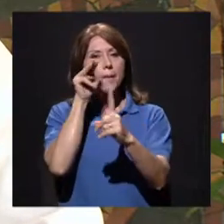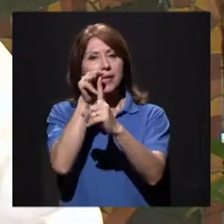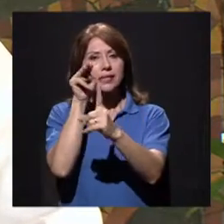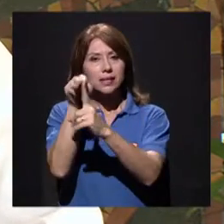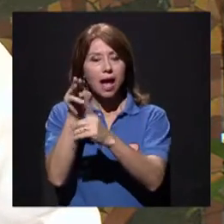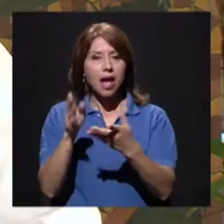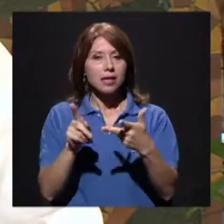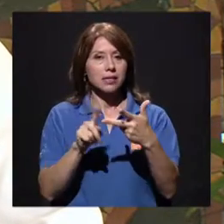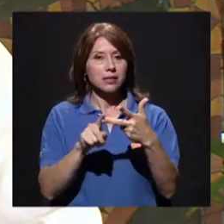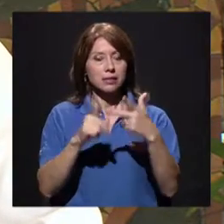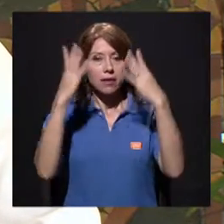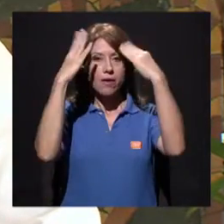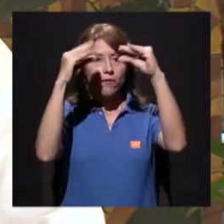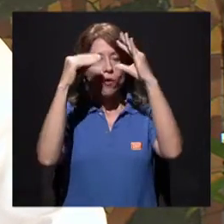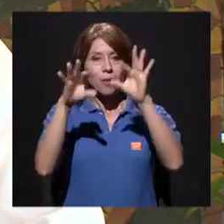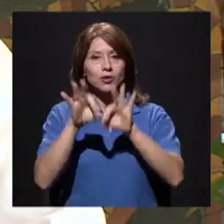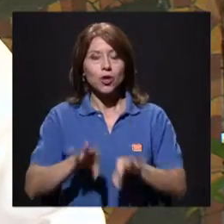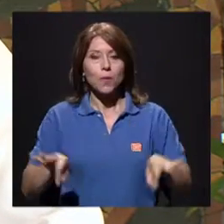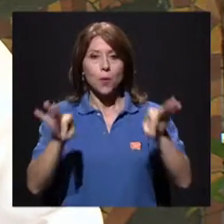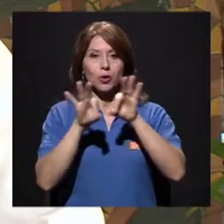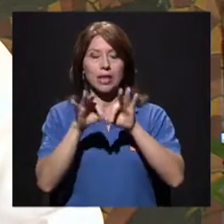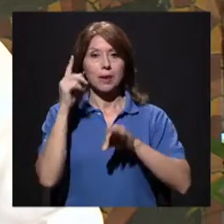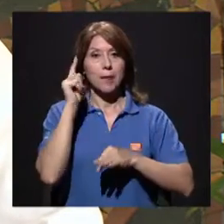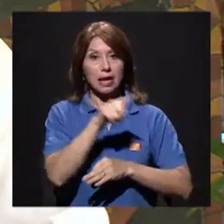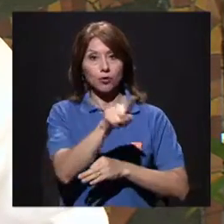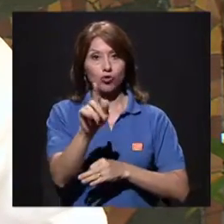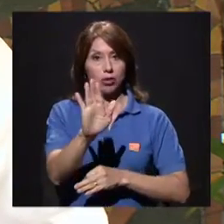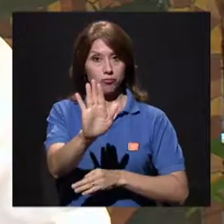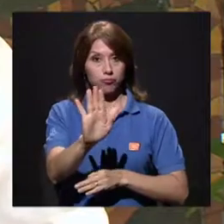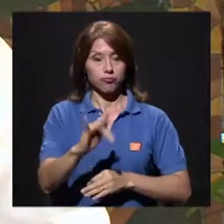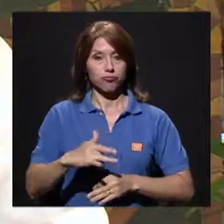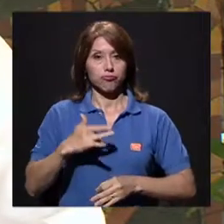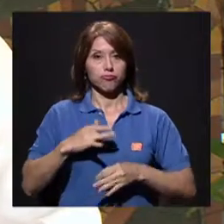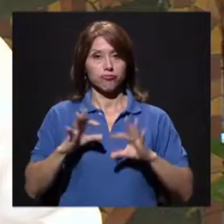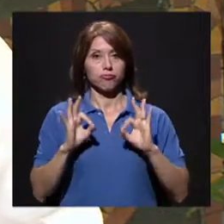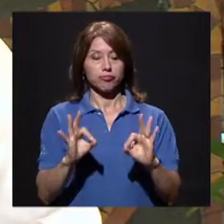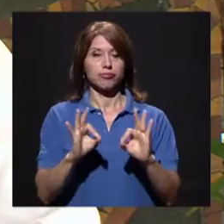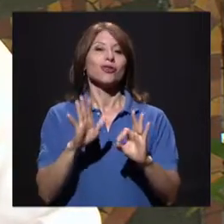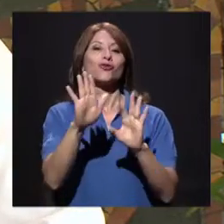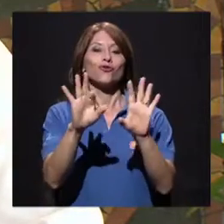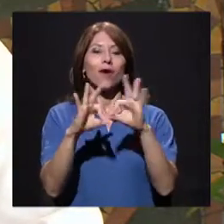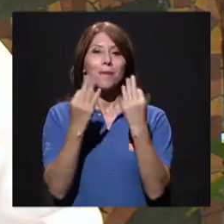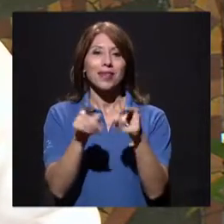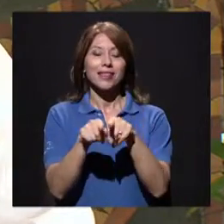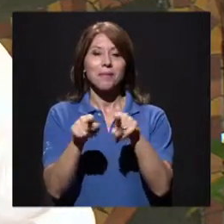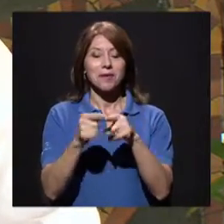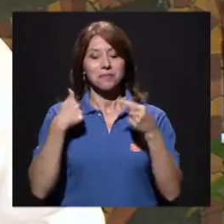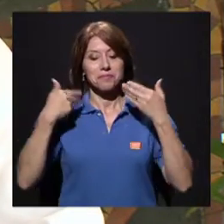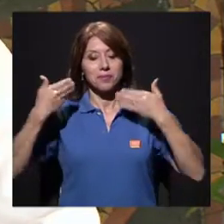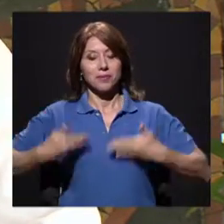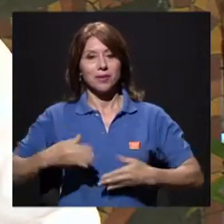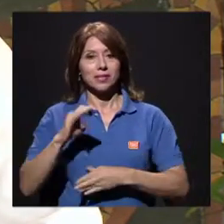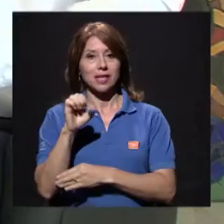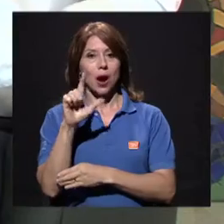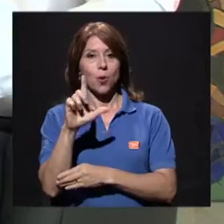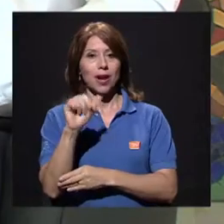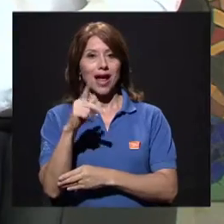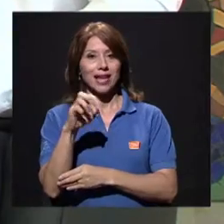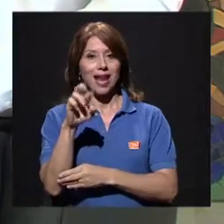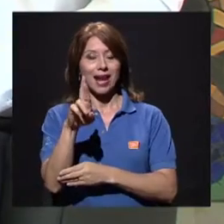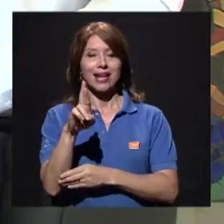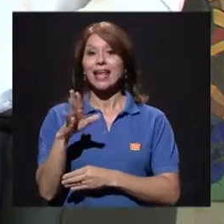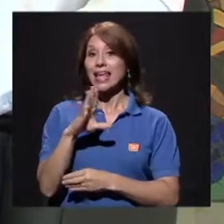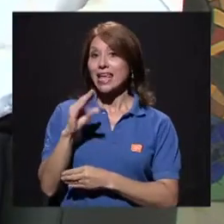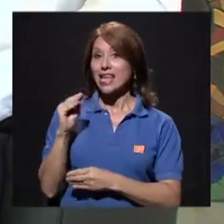información que les sea importante para el bienestar suyo y el de sus familias. El de hoy les estamos acompañando, Saúl Aguilar y